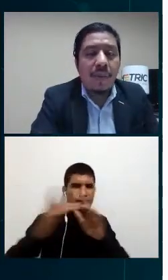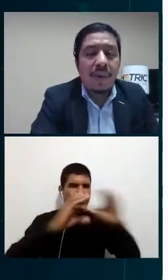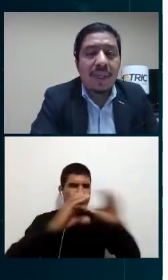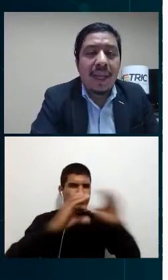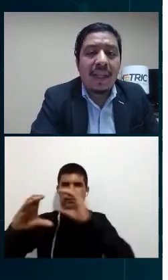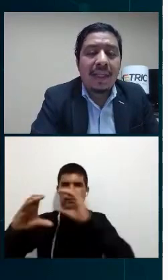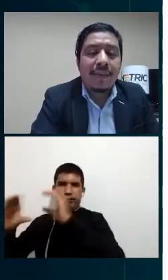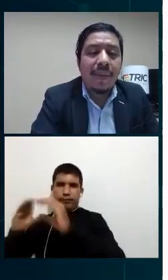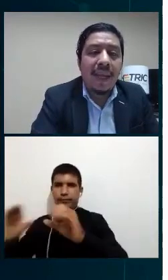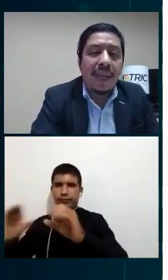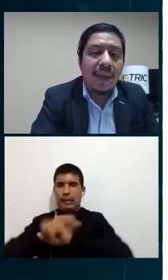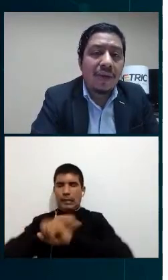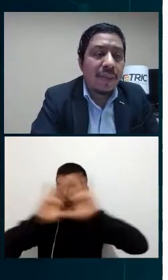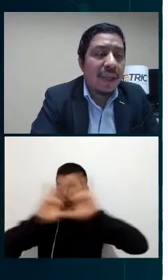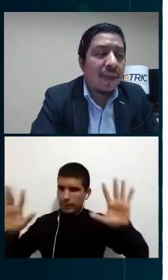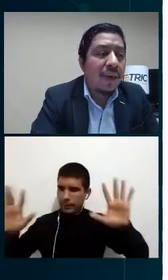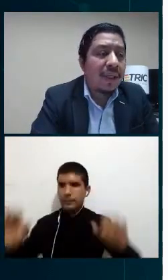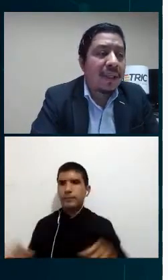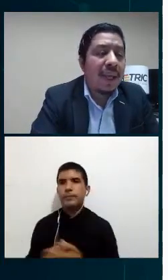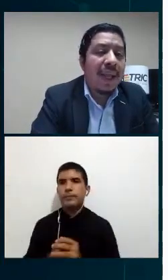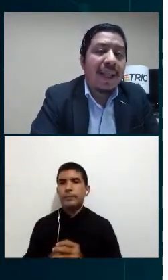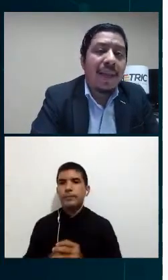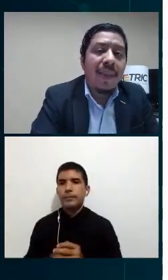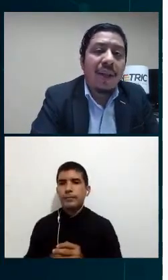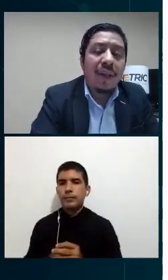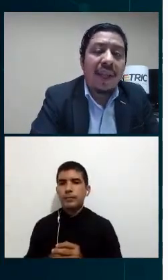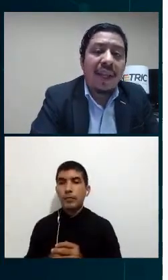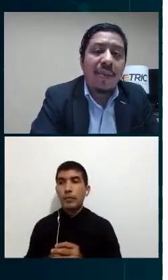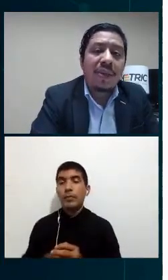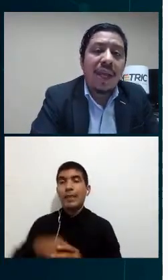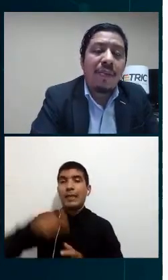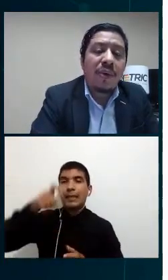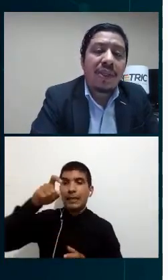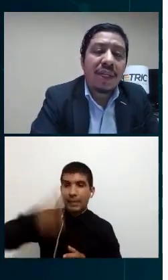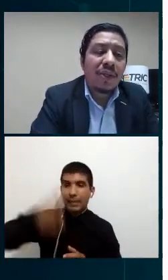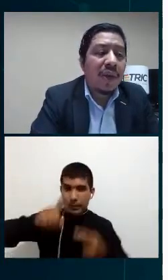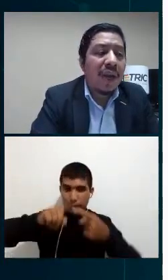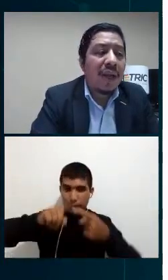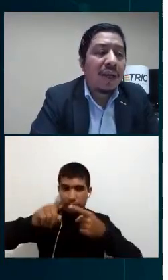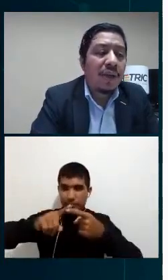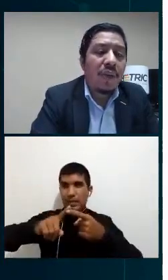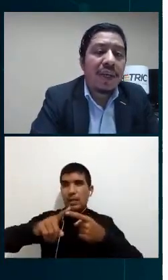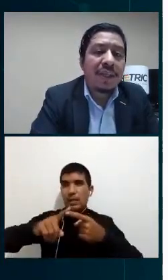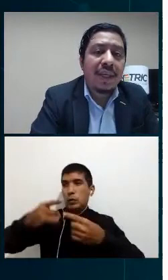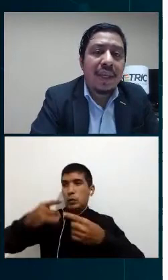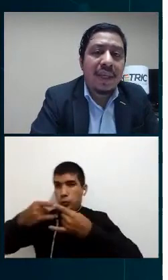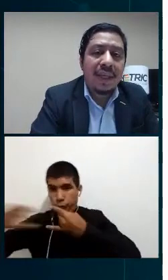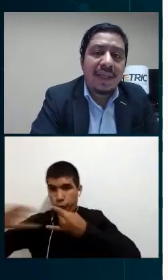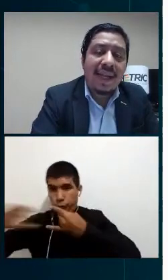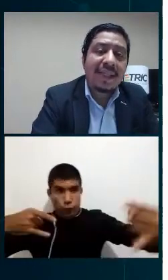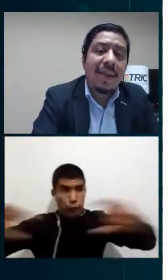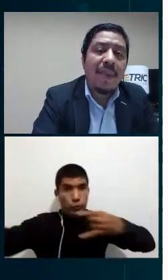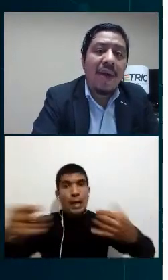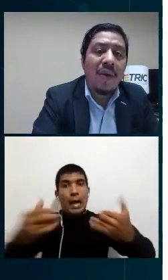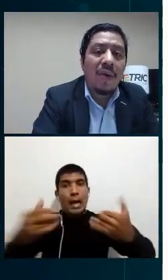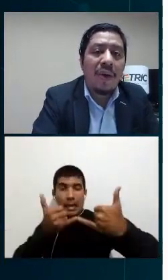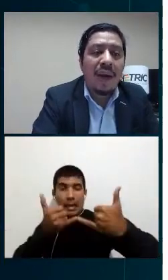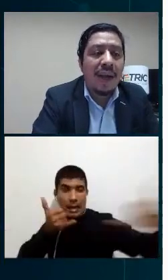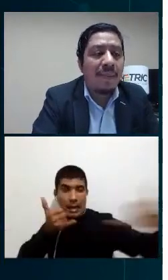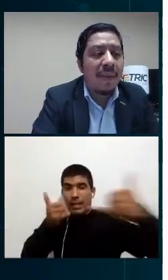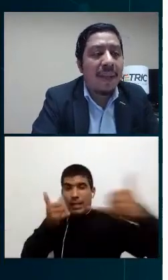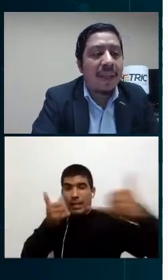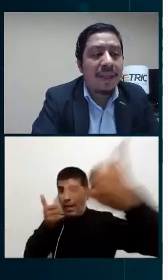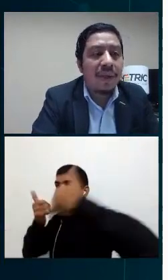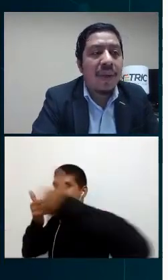tuvimos el despliegue de los medidores también teníamos el proceso de las lecturas traslapado